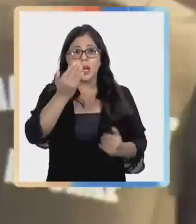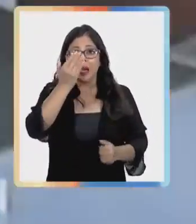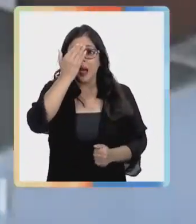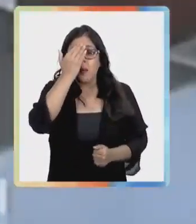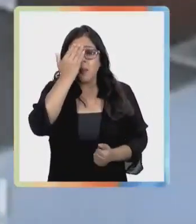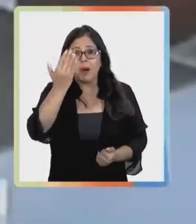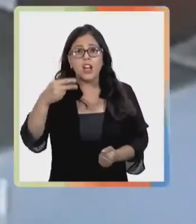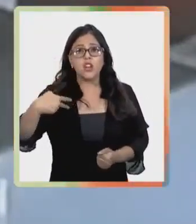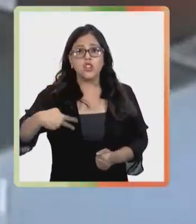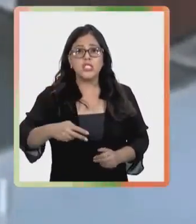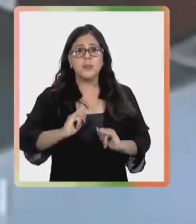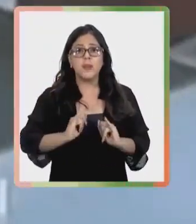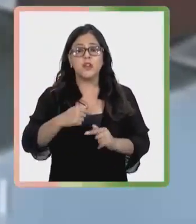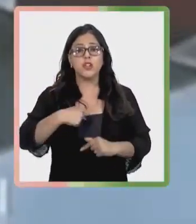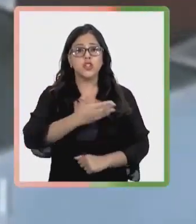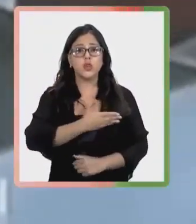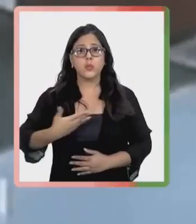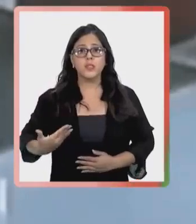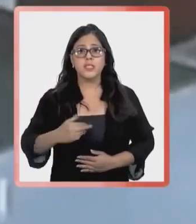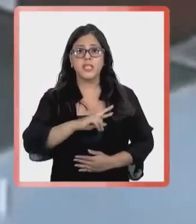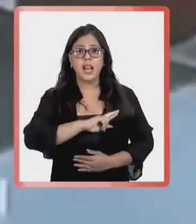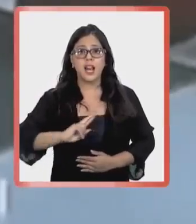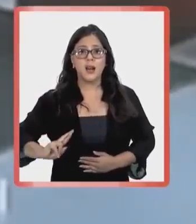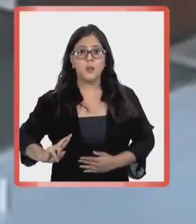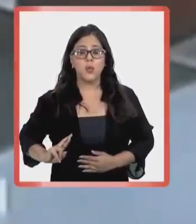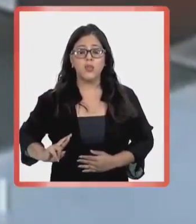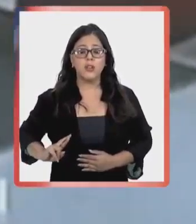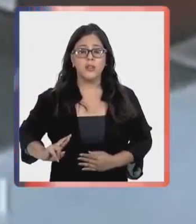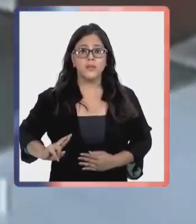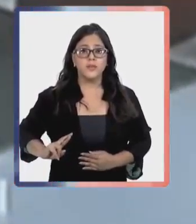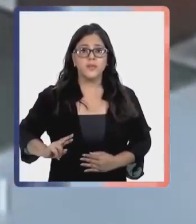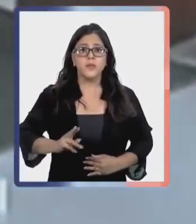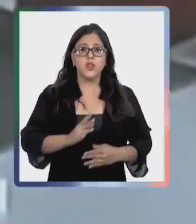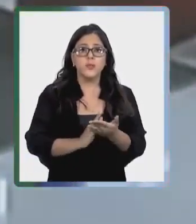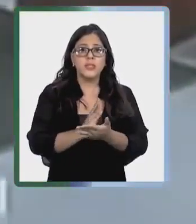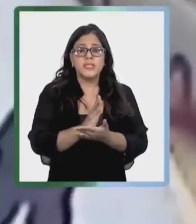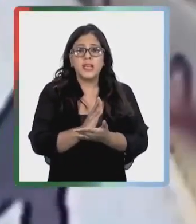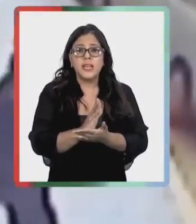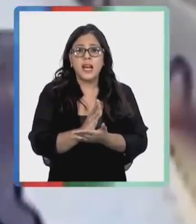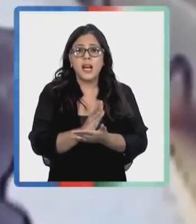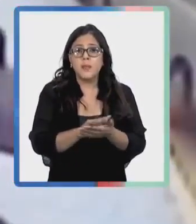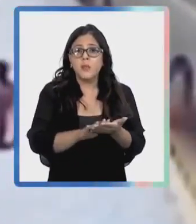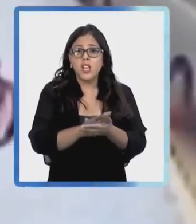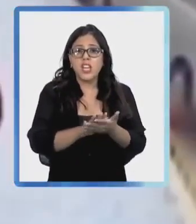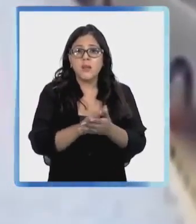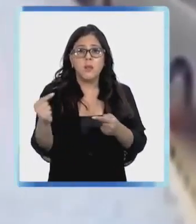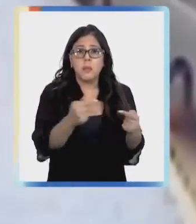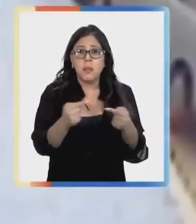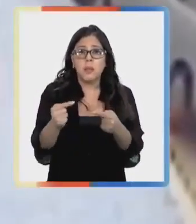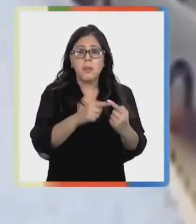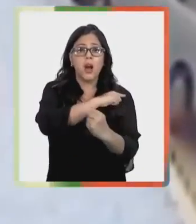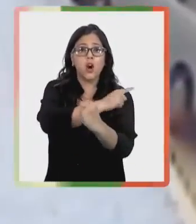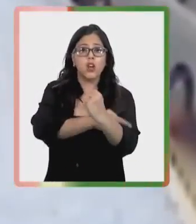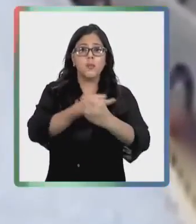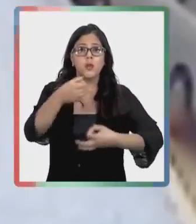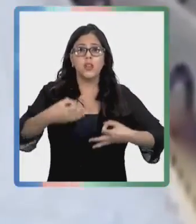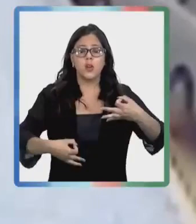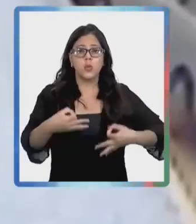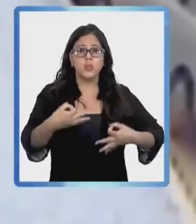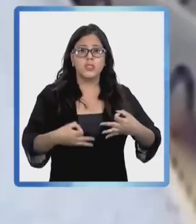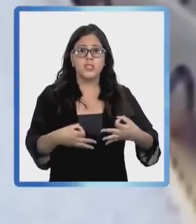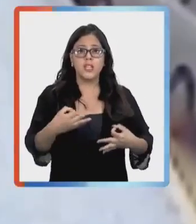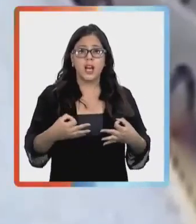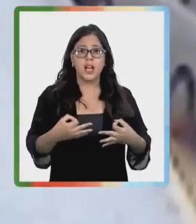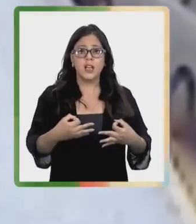muy mala noticia para nuestro país que yo como presidente de la República iniciara una disputa con el poder judicial